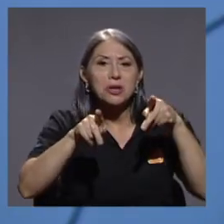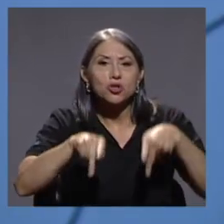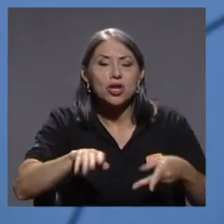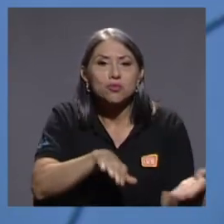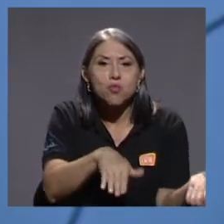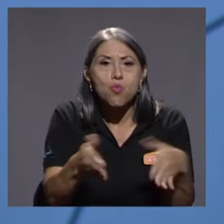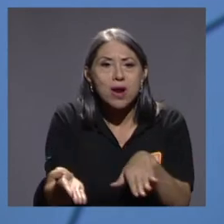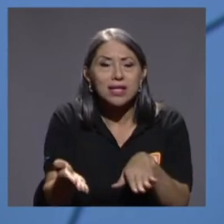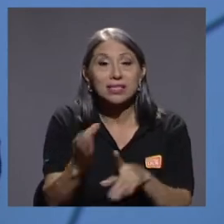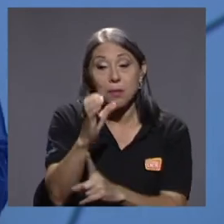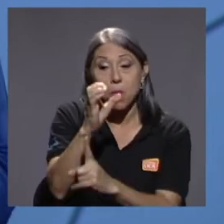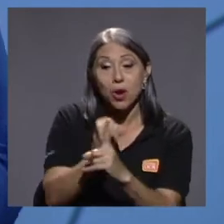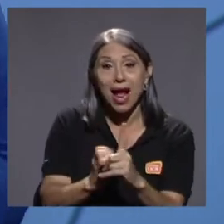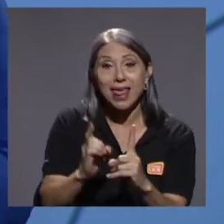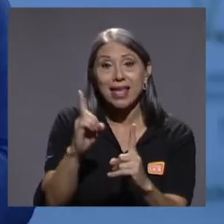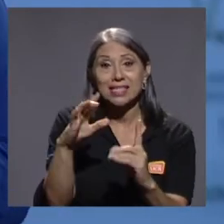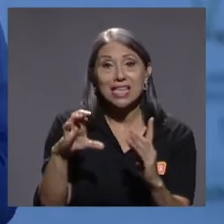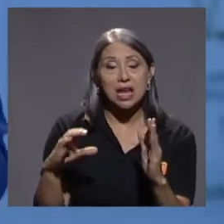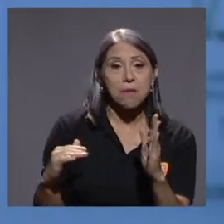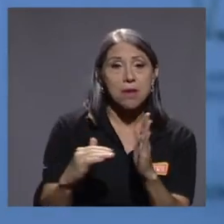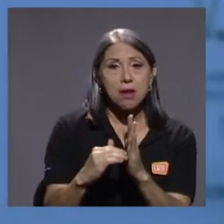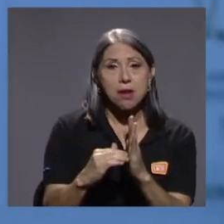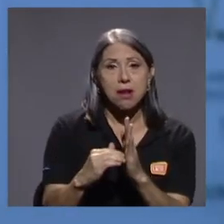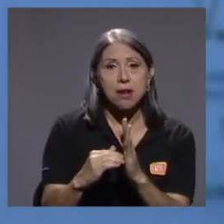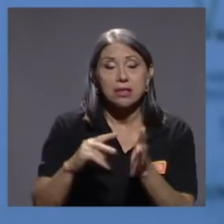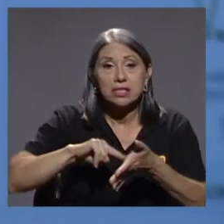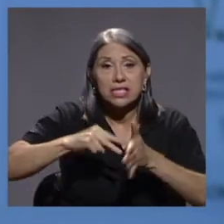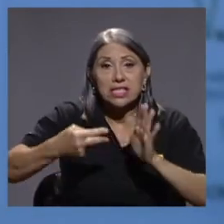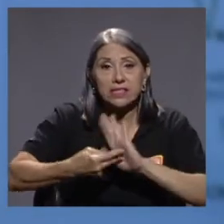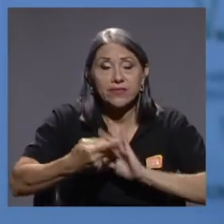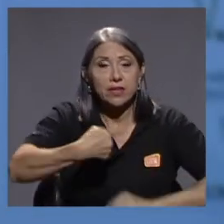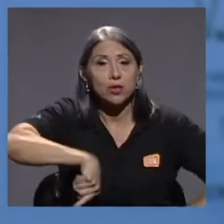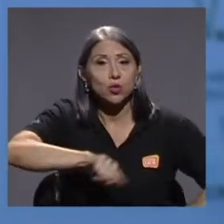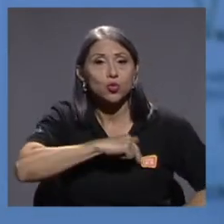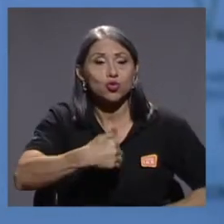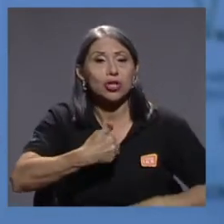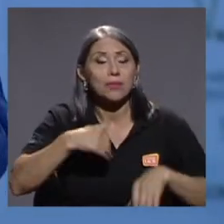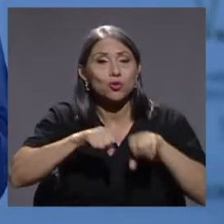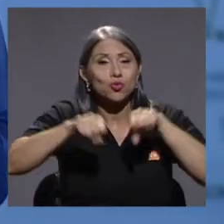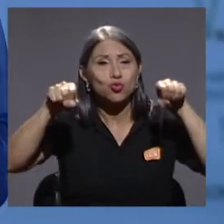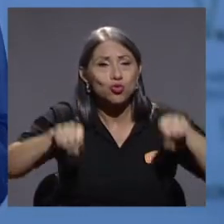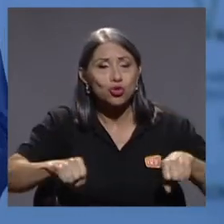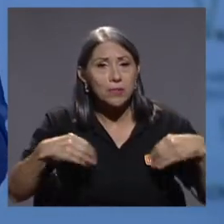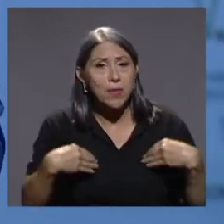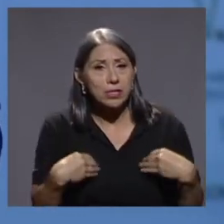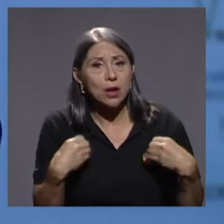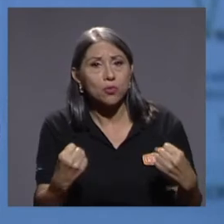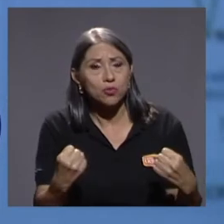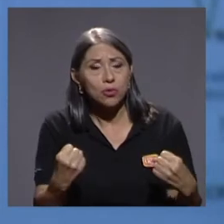nos dice que tenemos un sistema de salud que ha logrado contener